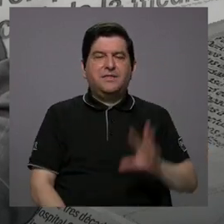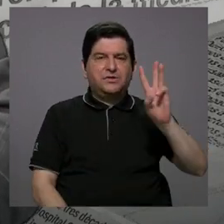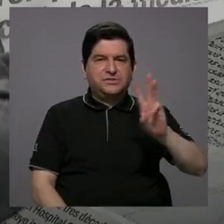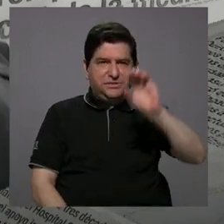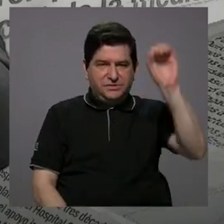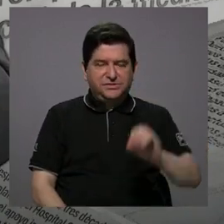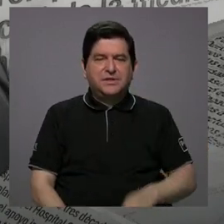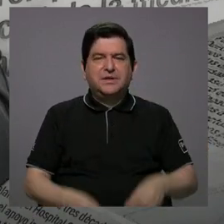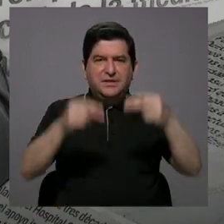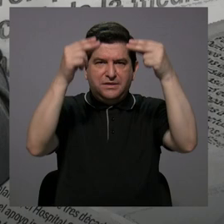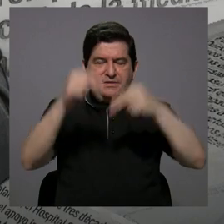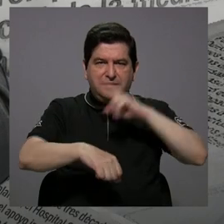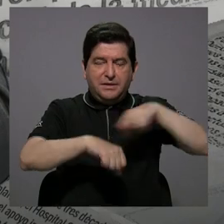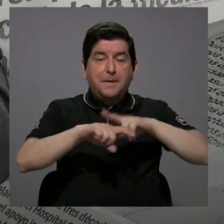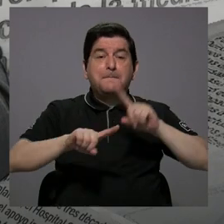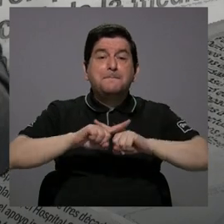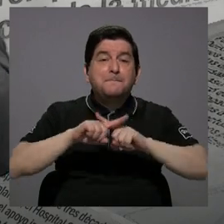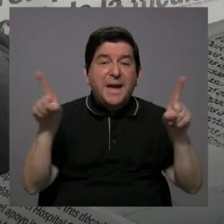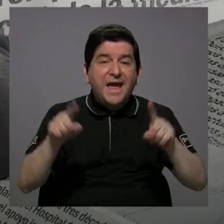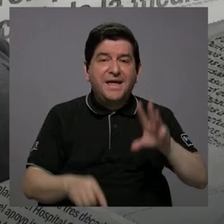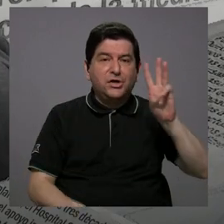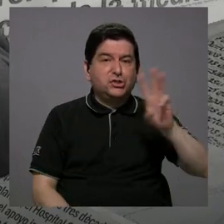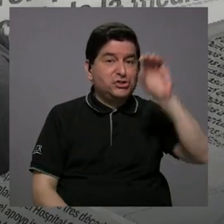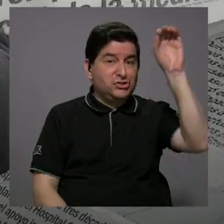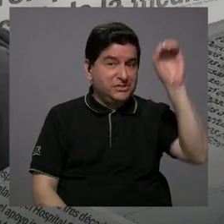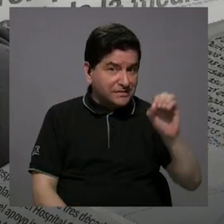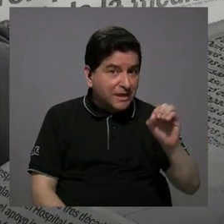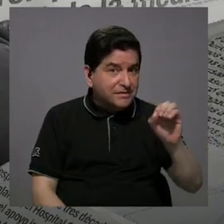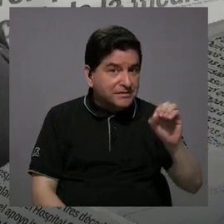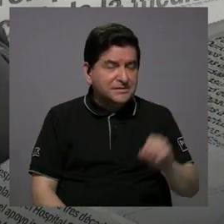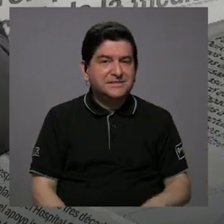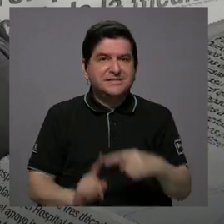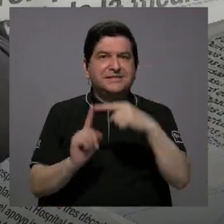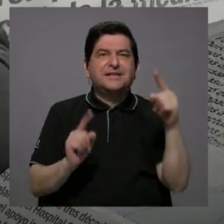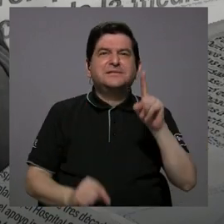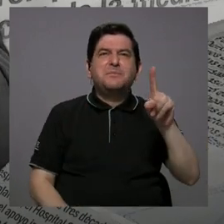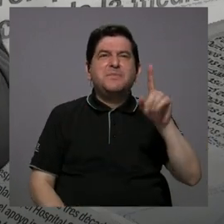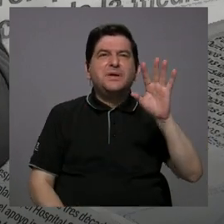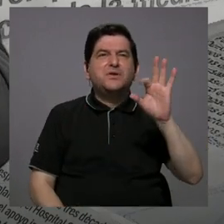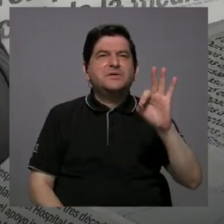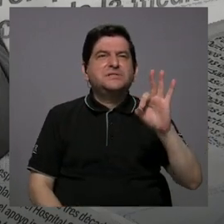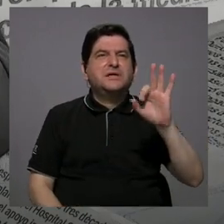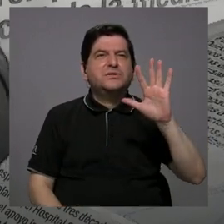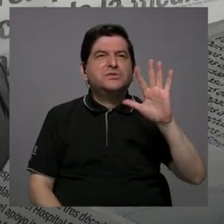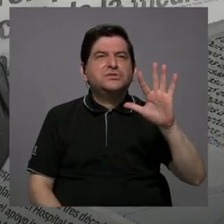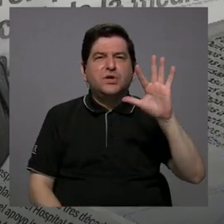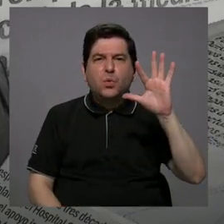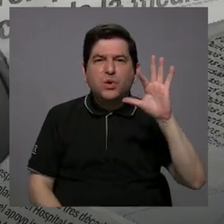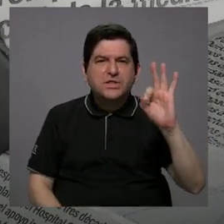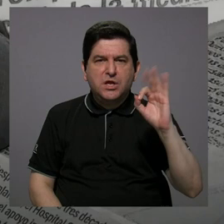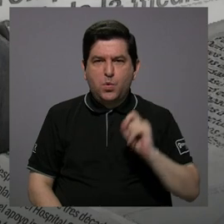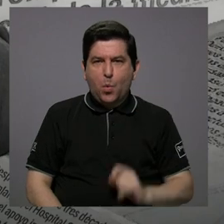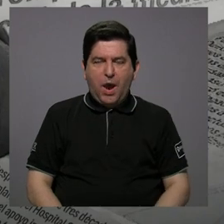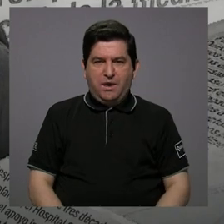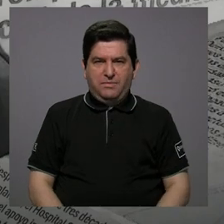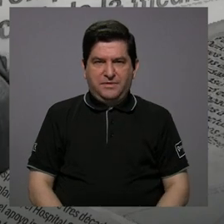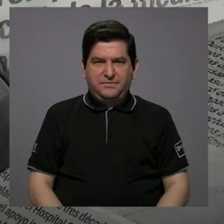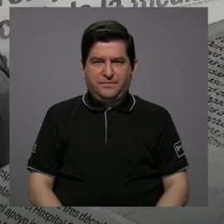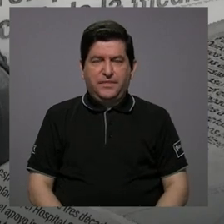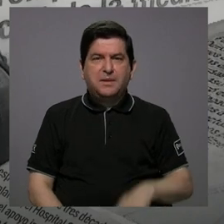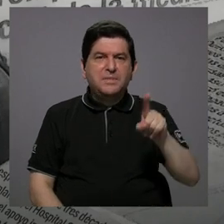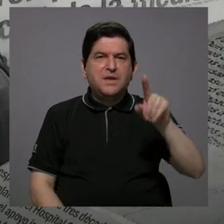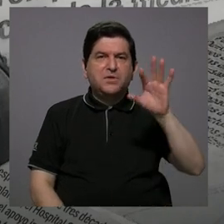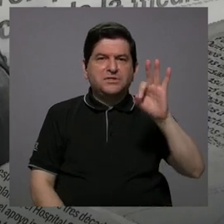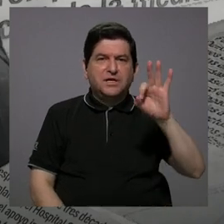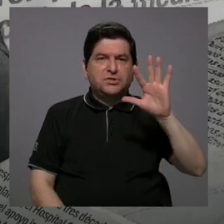nacional. Pero ese 6% es a partir de 1959. En el 58